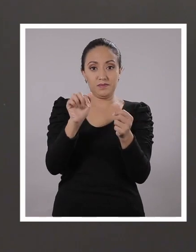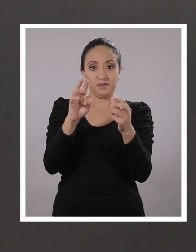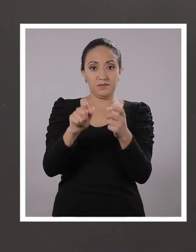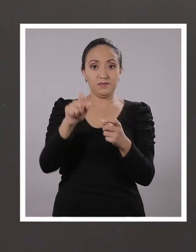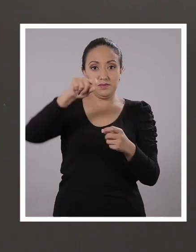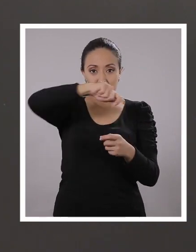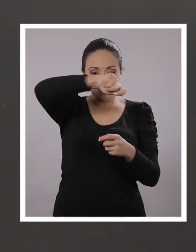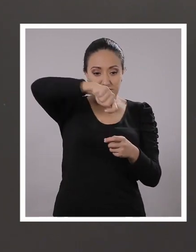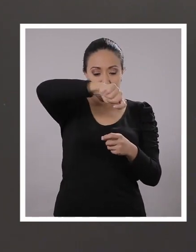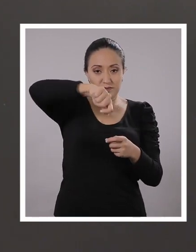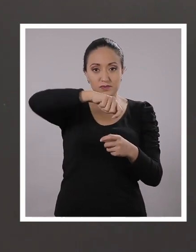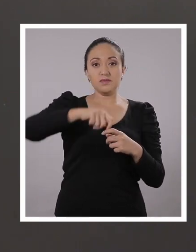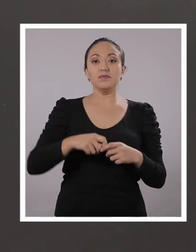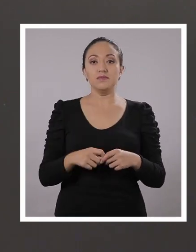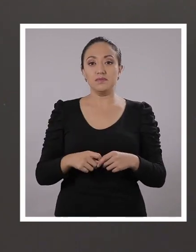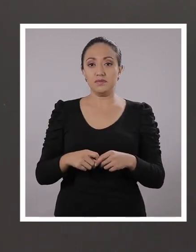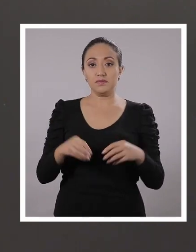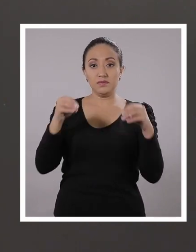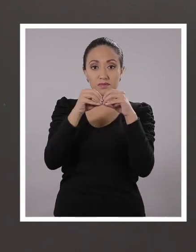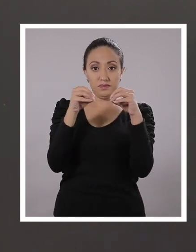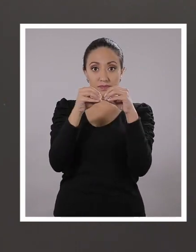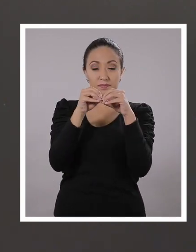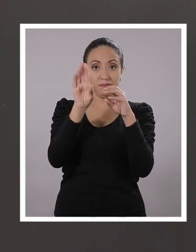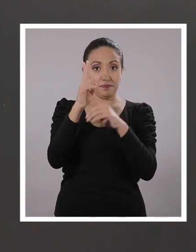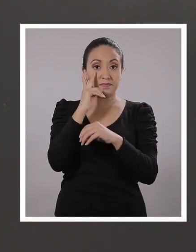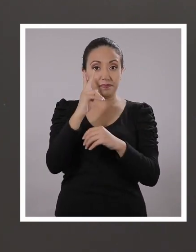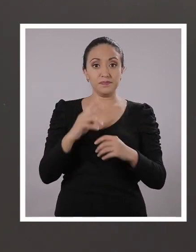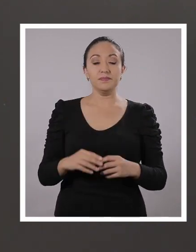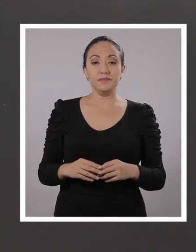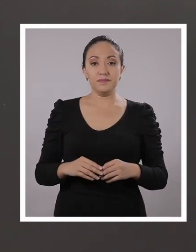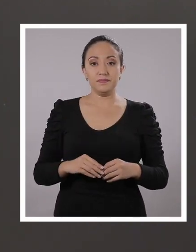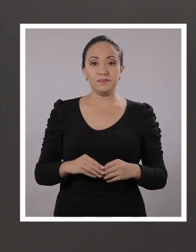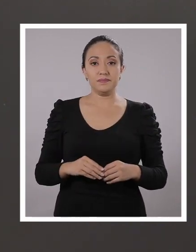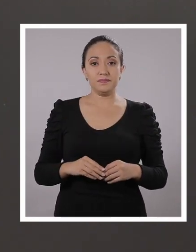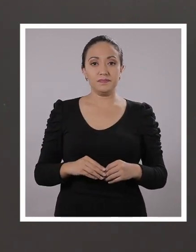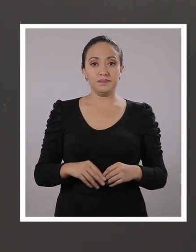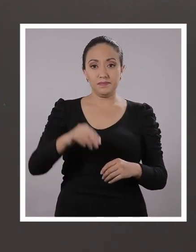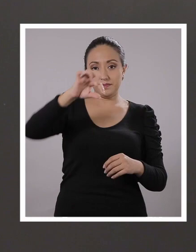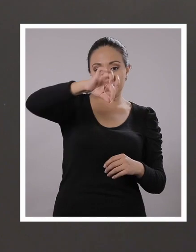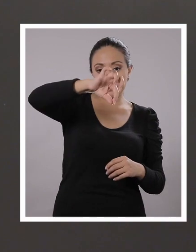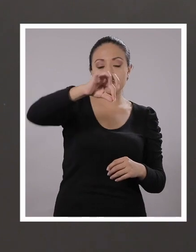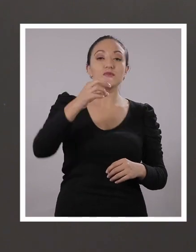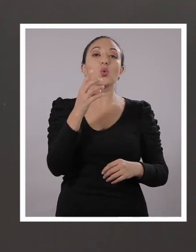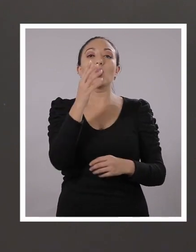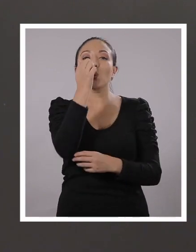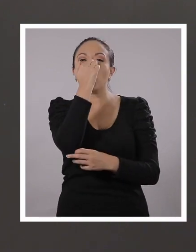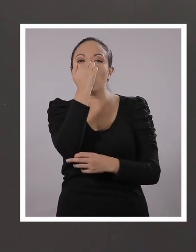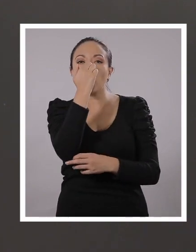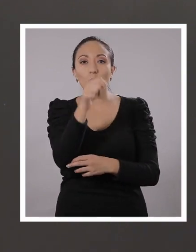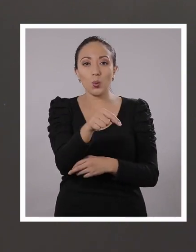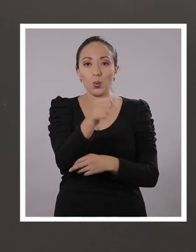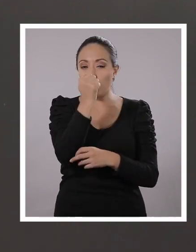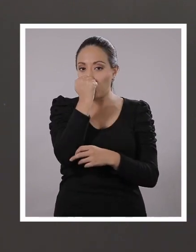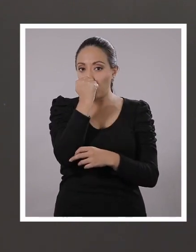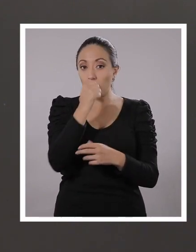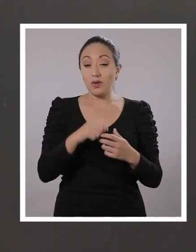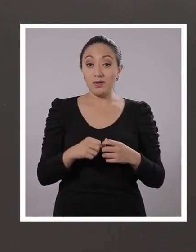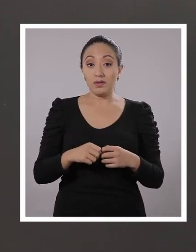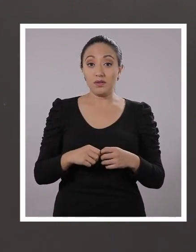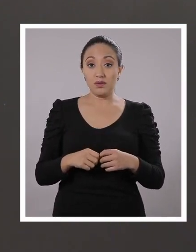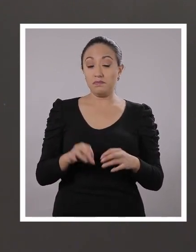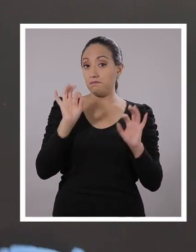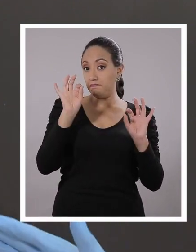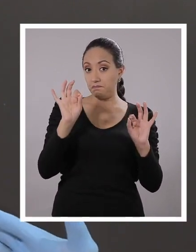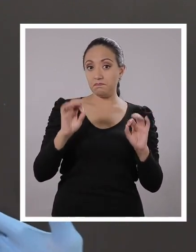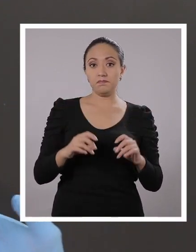Y también. Un poquito más, creo yo. Si quieres más color, ya te pongo. Sí, sí, pongo. Le pongo aquí el colorante rojo. ¿Viste que el colorante